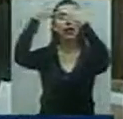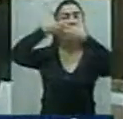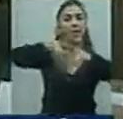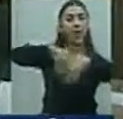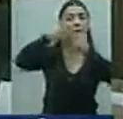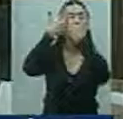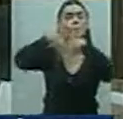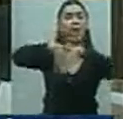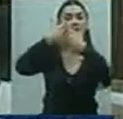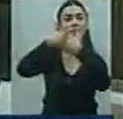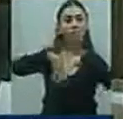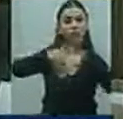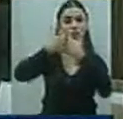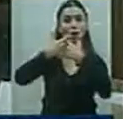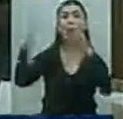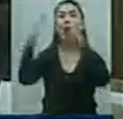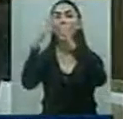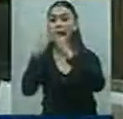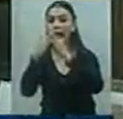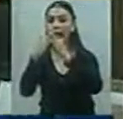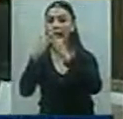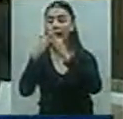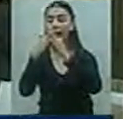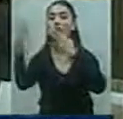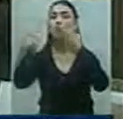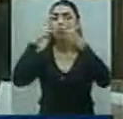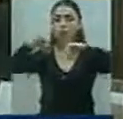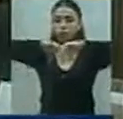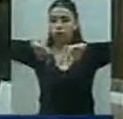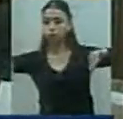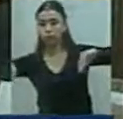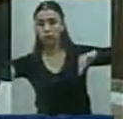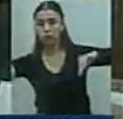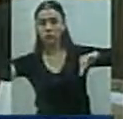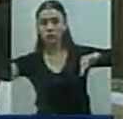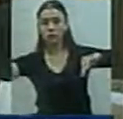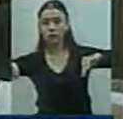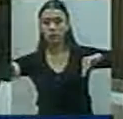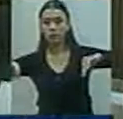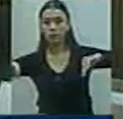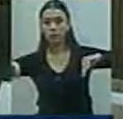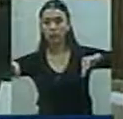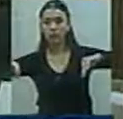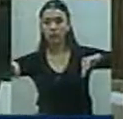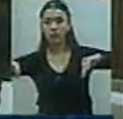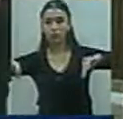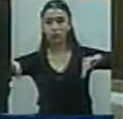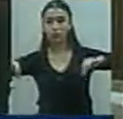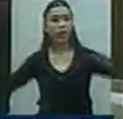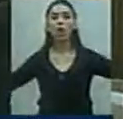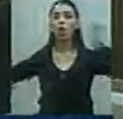de división y de grieta entre el pequeño y los grandes, el chico y el mediano. Bueno, acá todos somos productores.